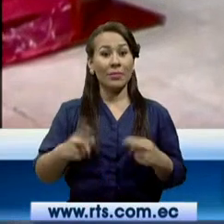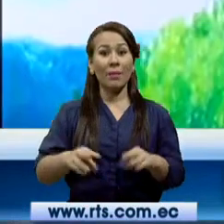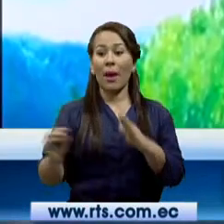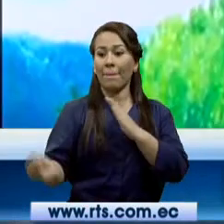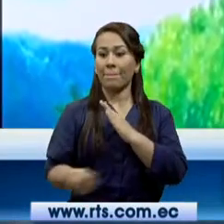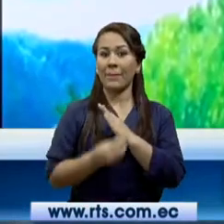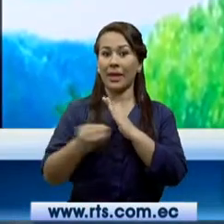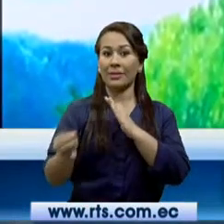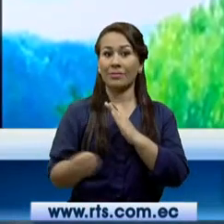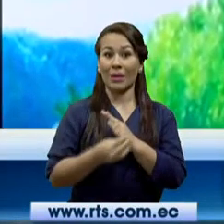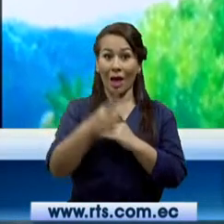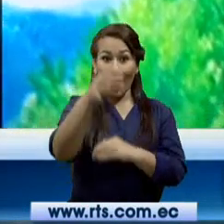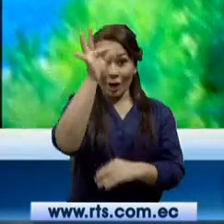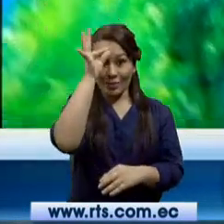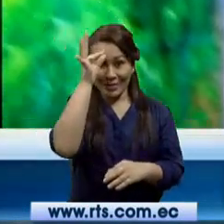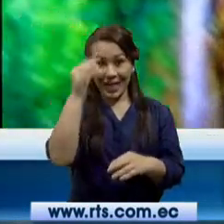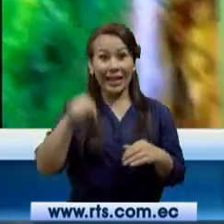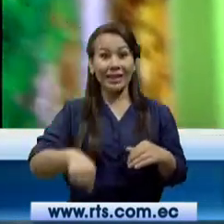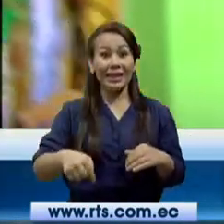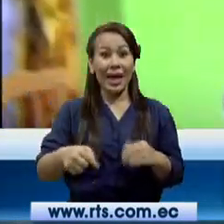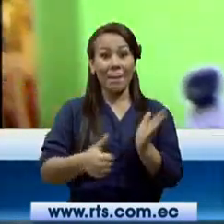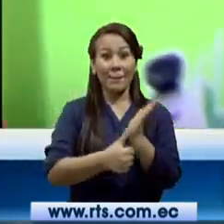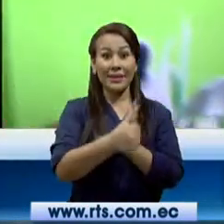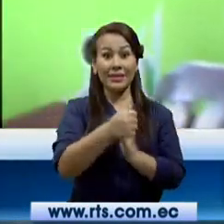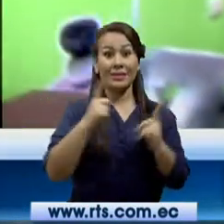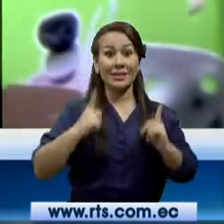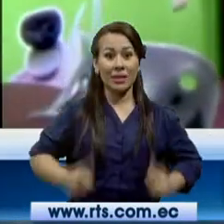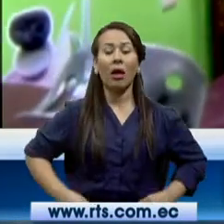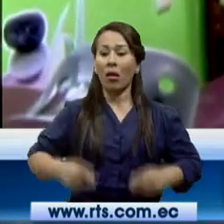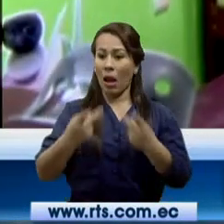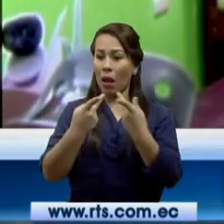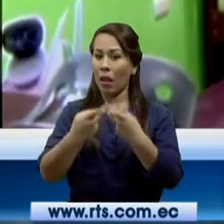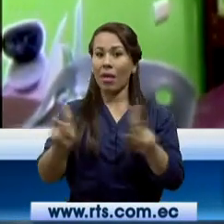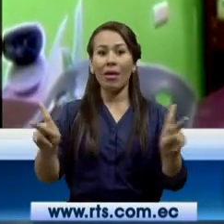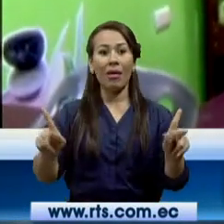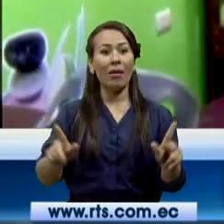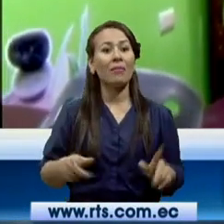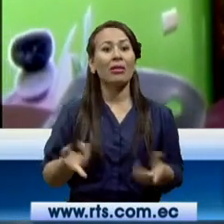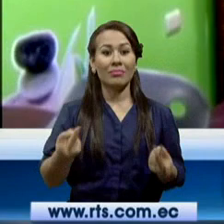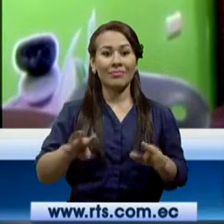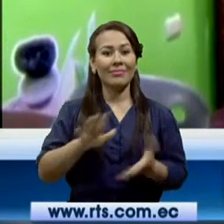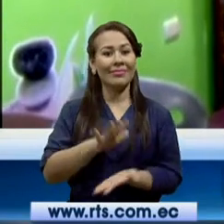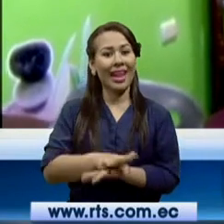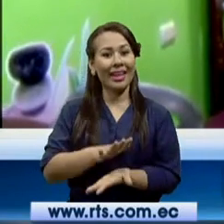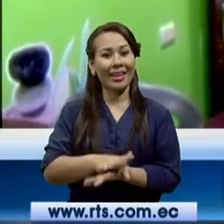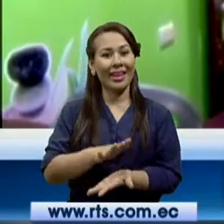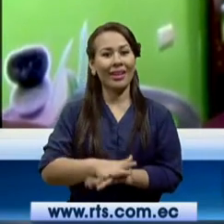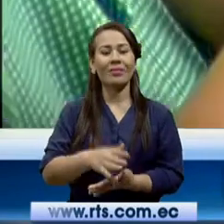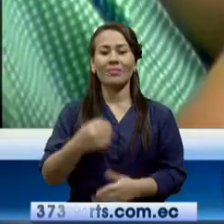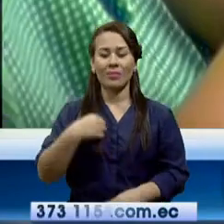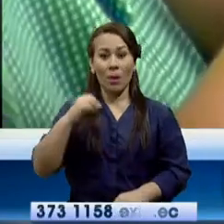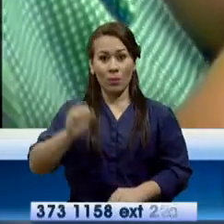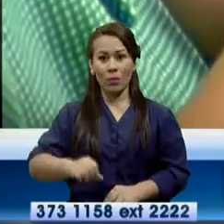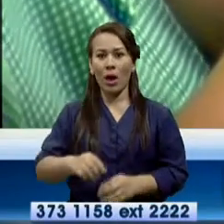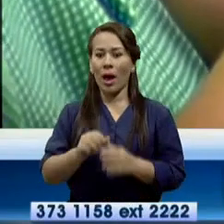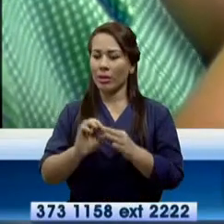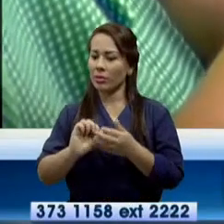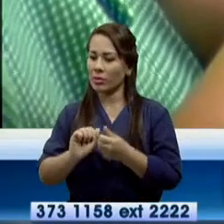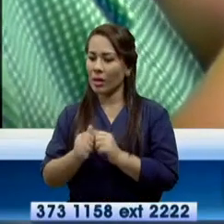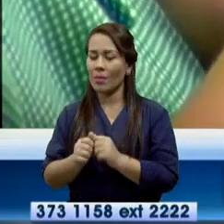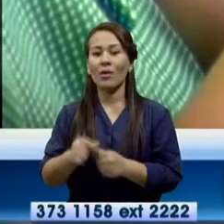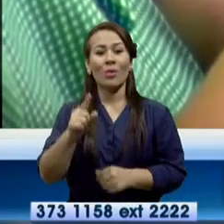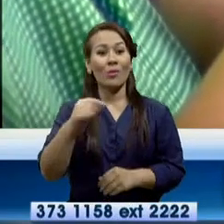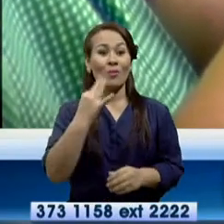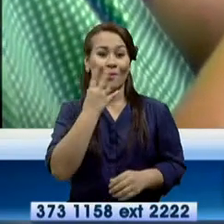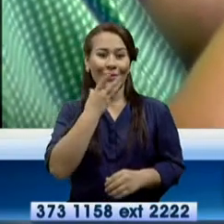sumando a este proyecto de parto en libre posición con espacios tranquilos y adecuados para ese momento tan